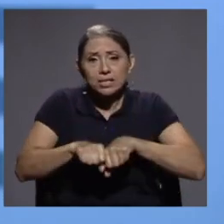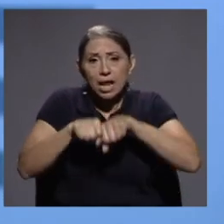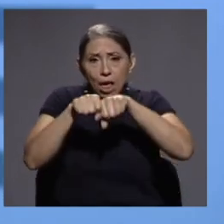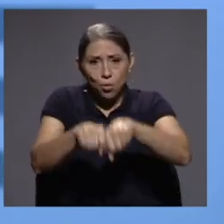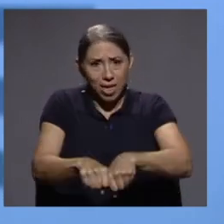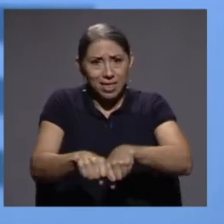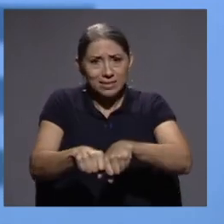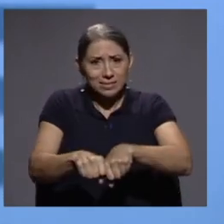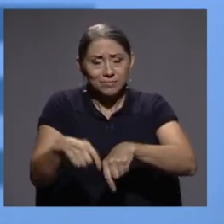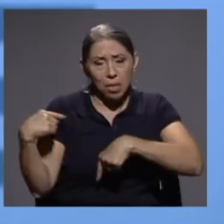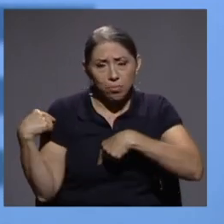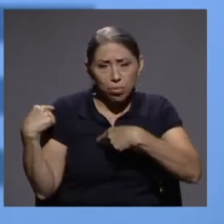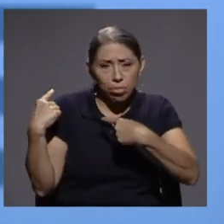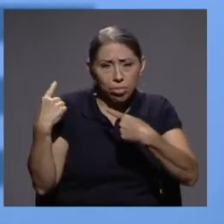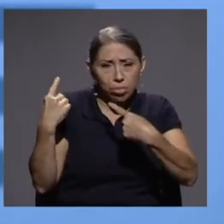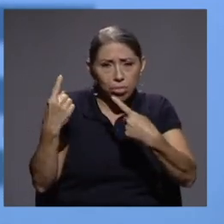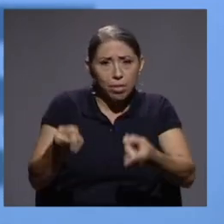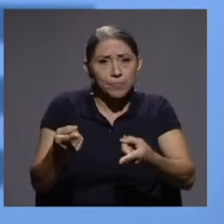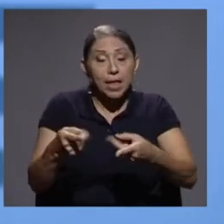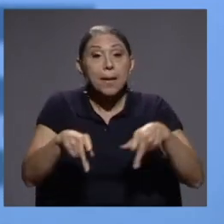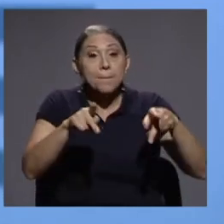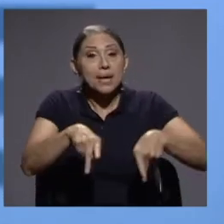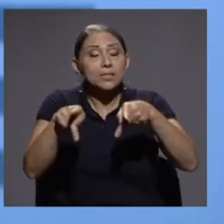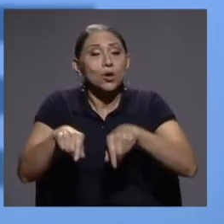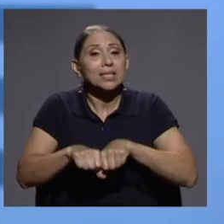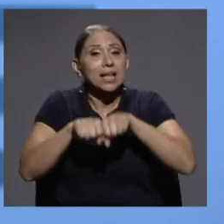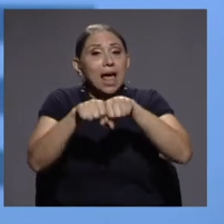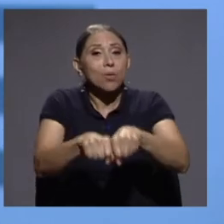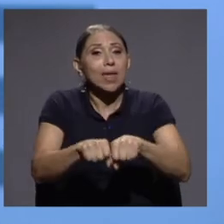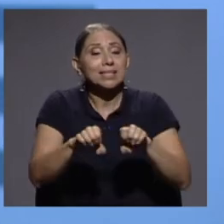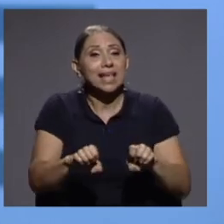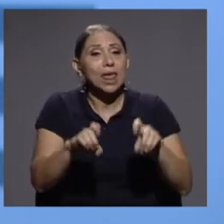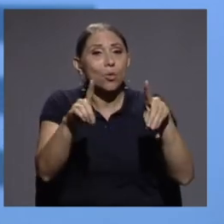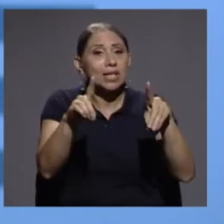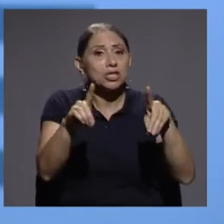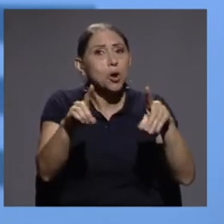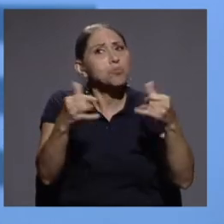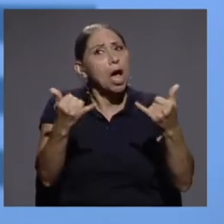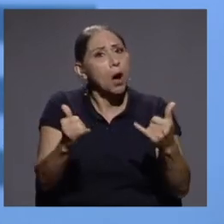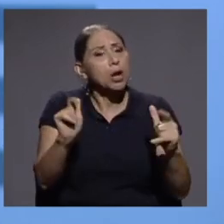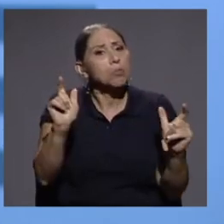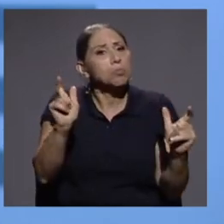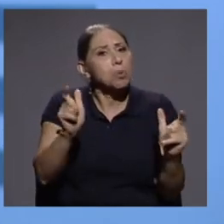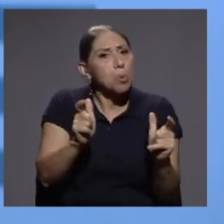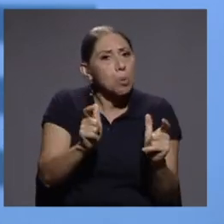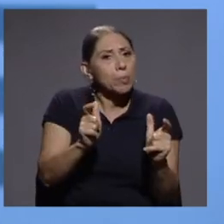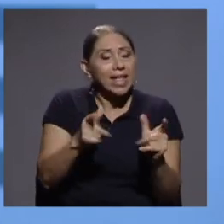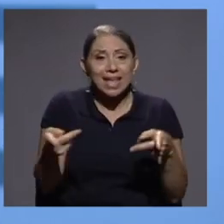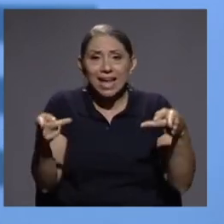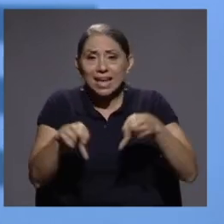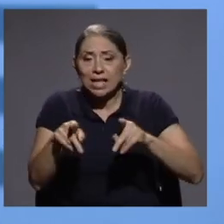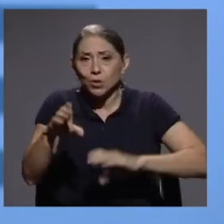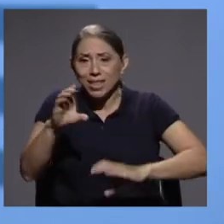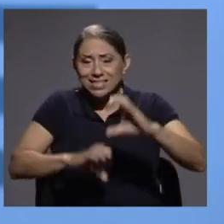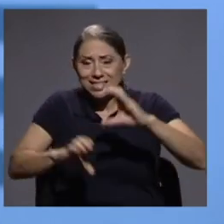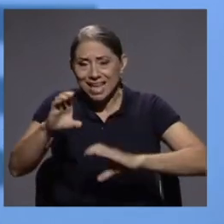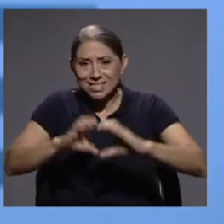del tiempo. Las personas graduadas en educación han ido mermando y en el caso de ciencias